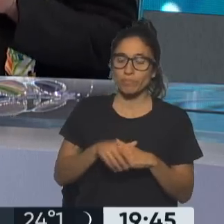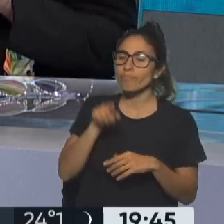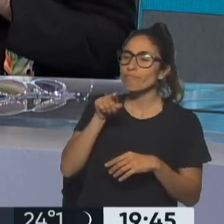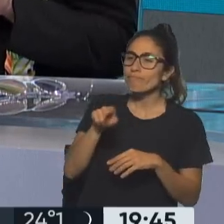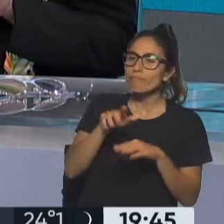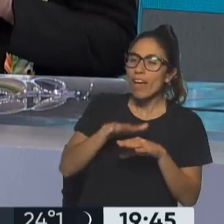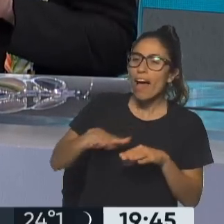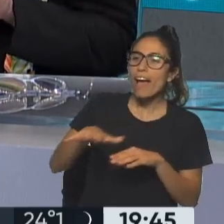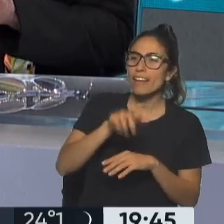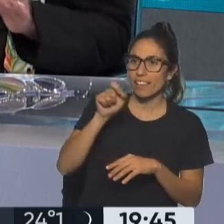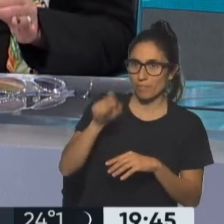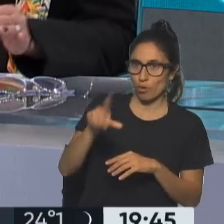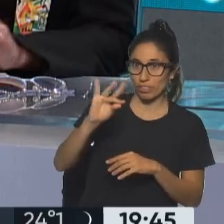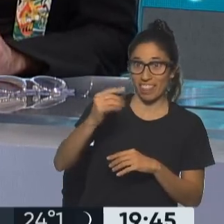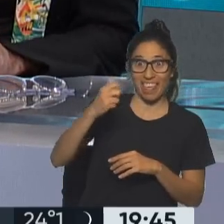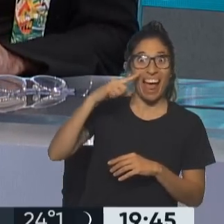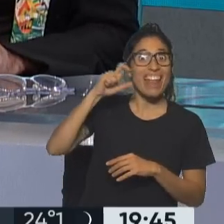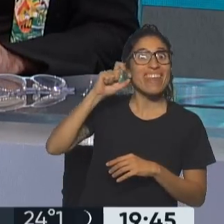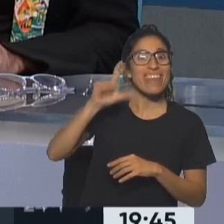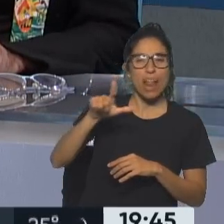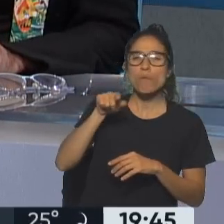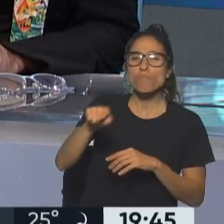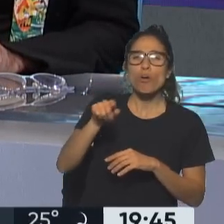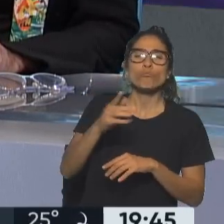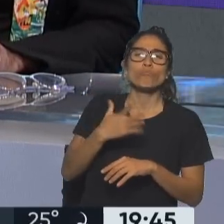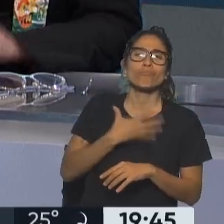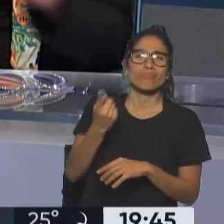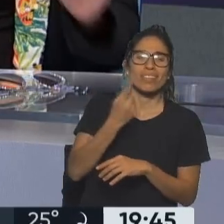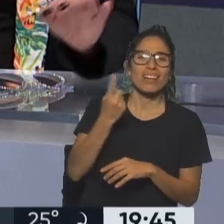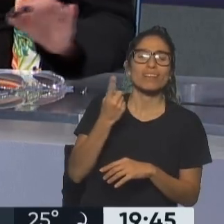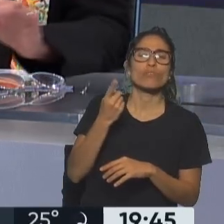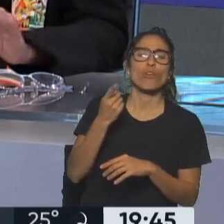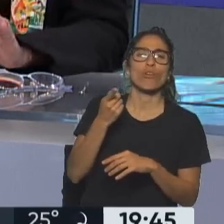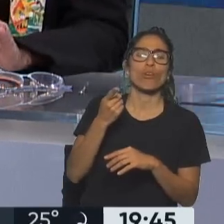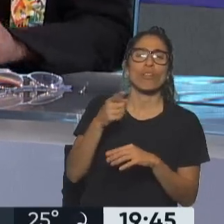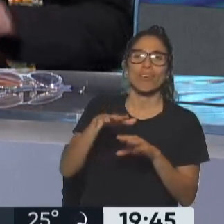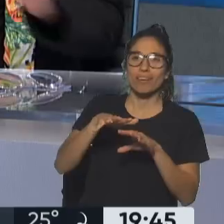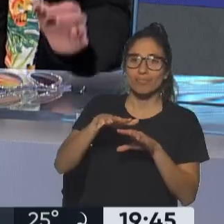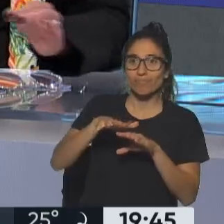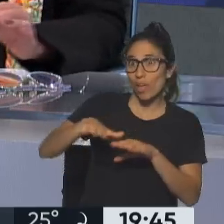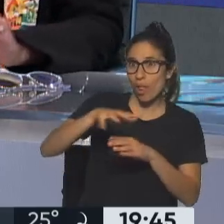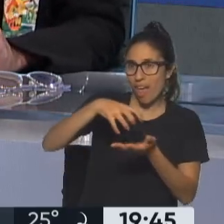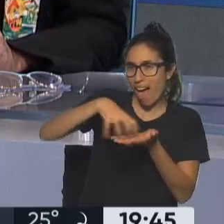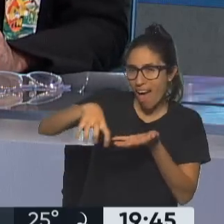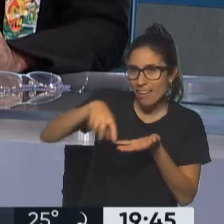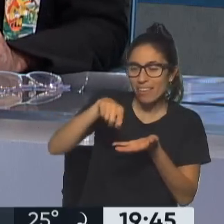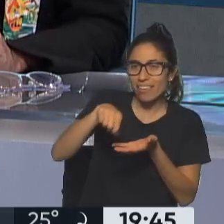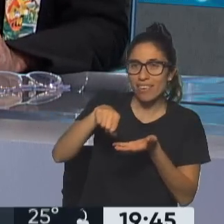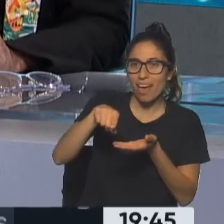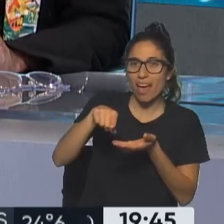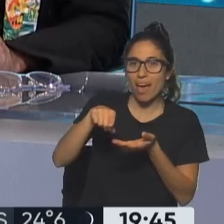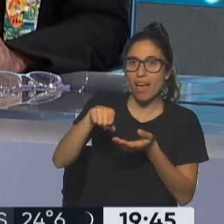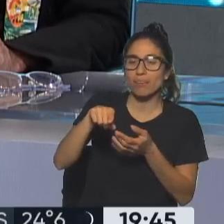Daniel, tenés la suerte de dirigir una de las áreas que tiene mejor puntuación o mejor imagen dentro del